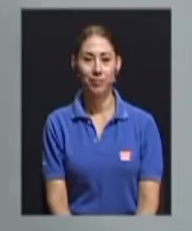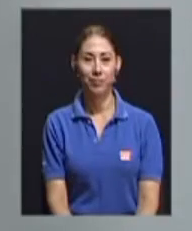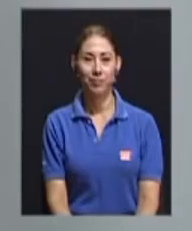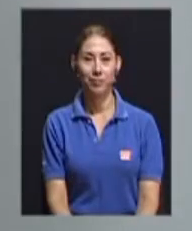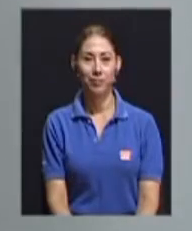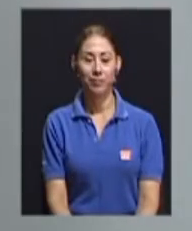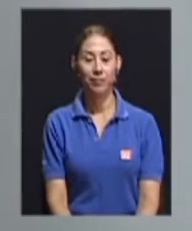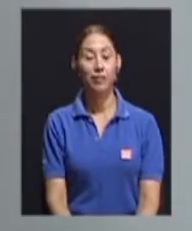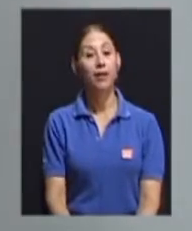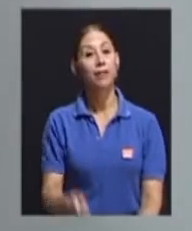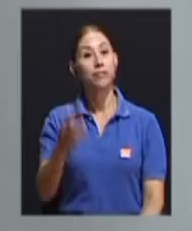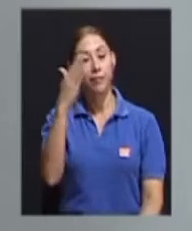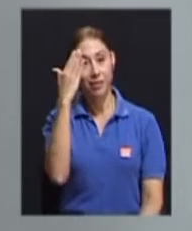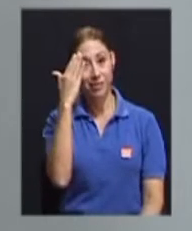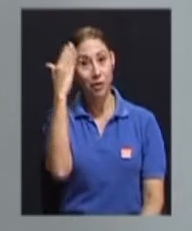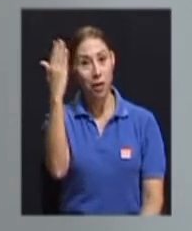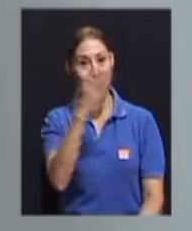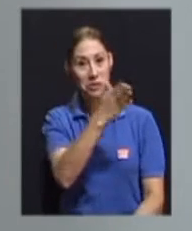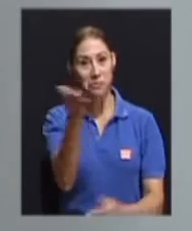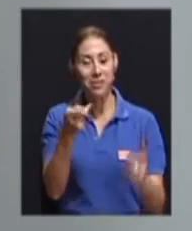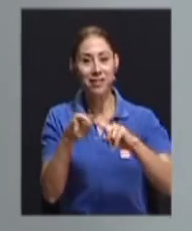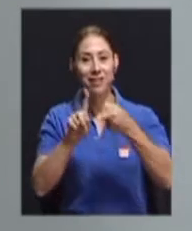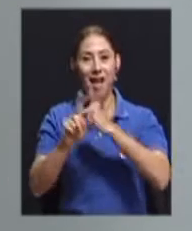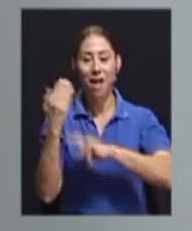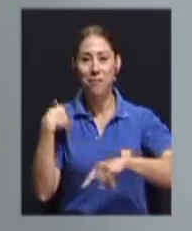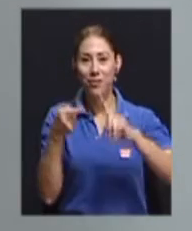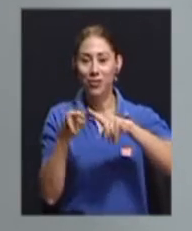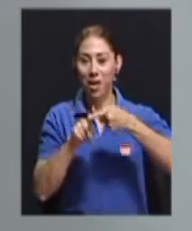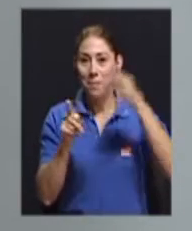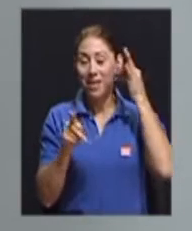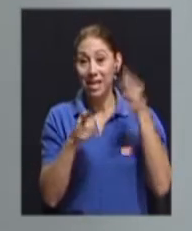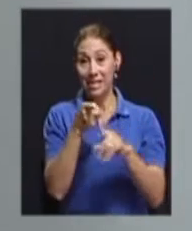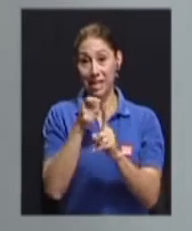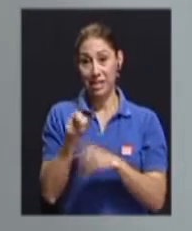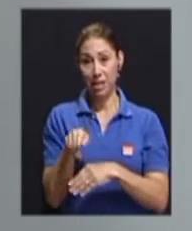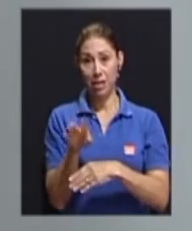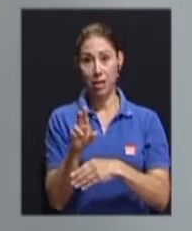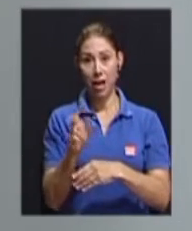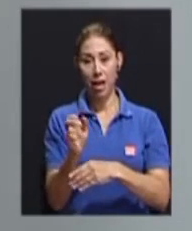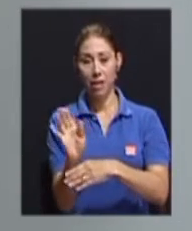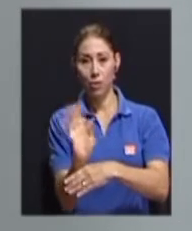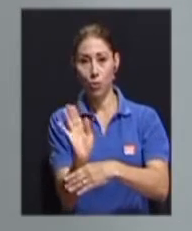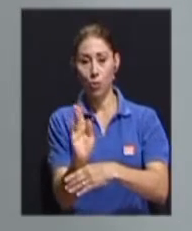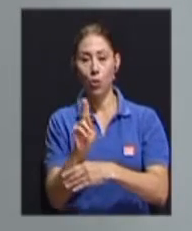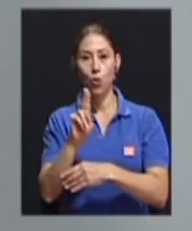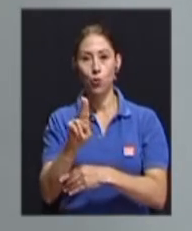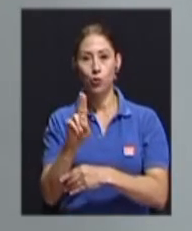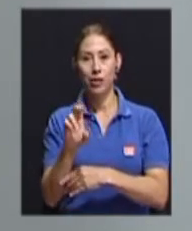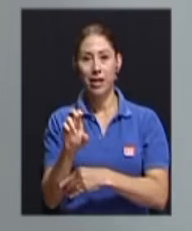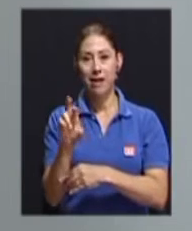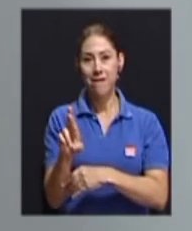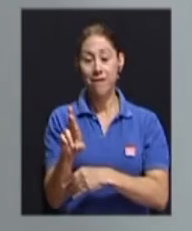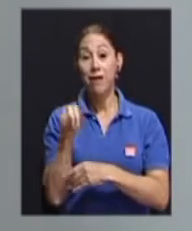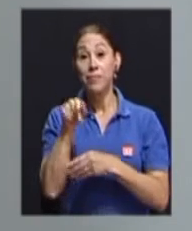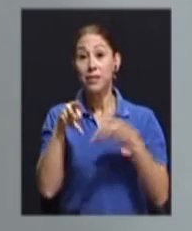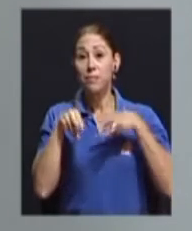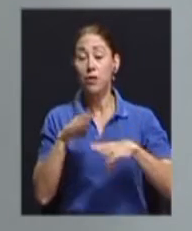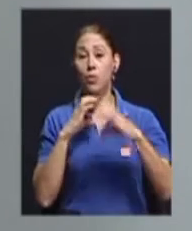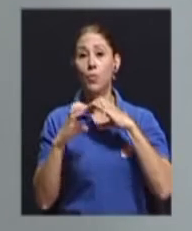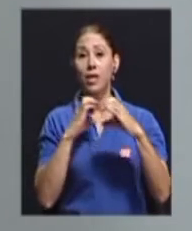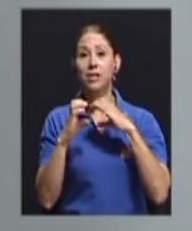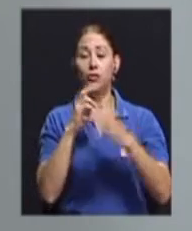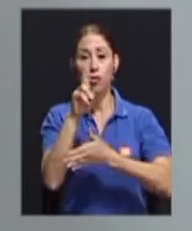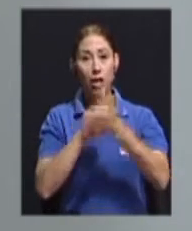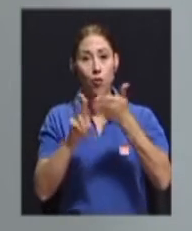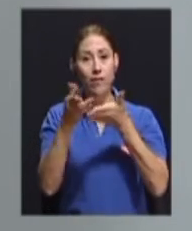Les saludamos, amigas y amigos, desde Canal UCR, este medio televisivo universitario que se paga